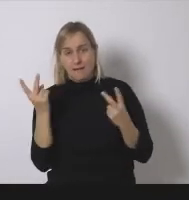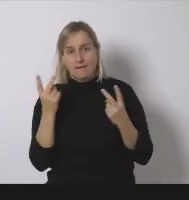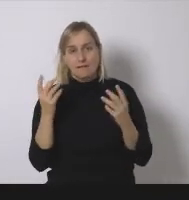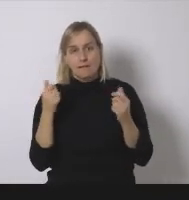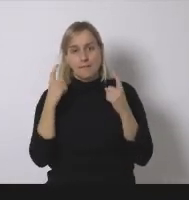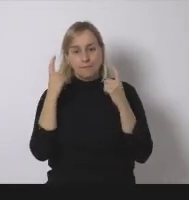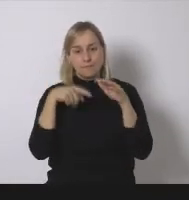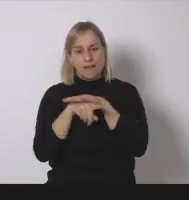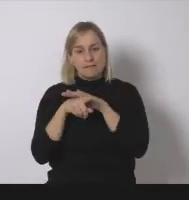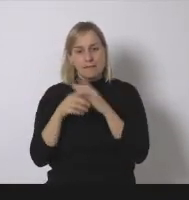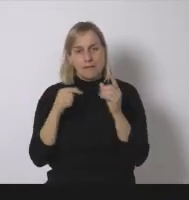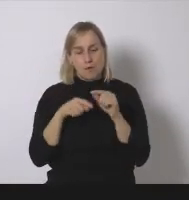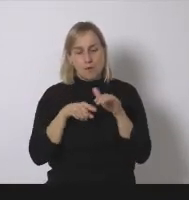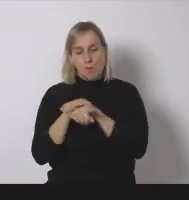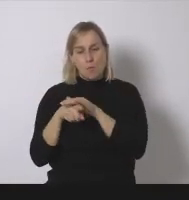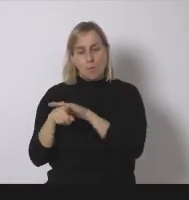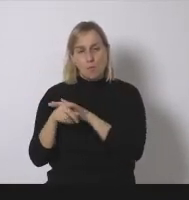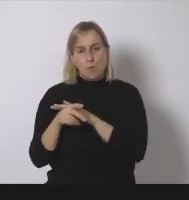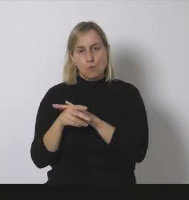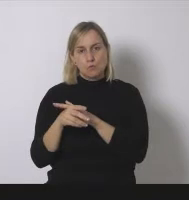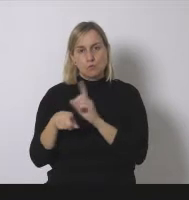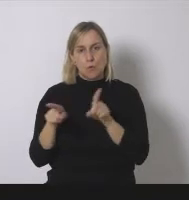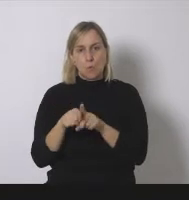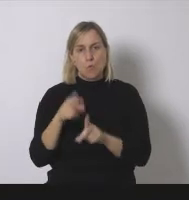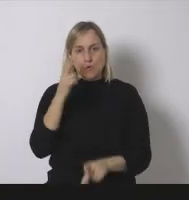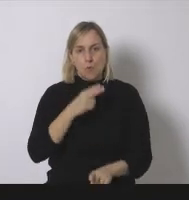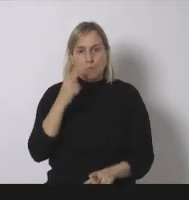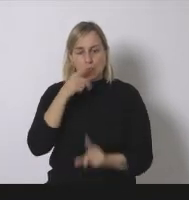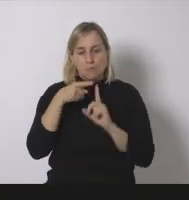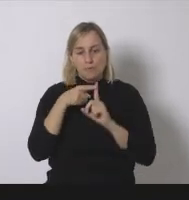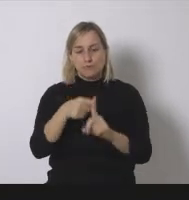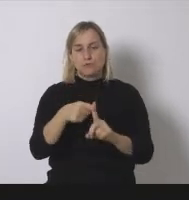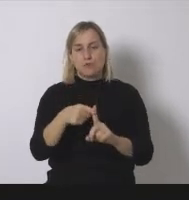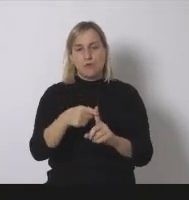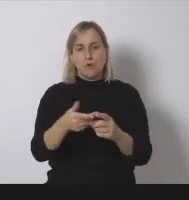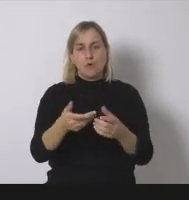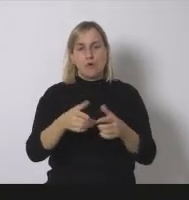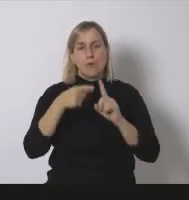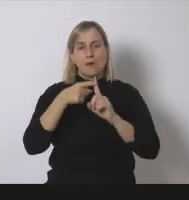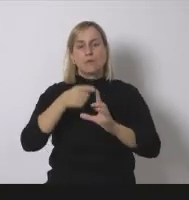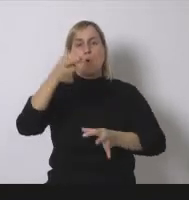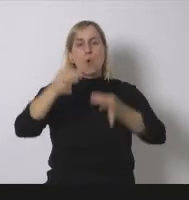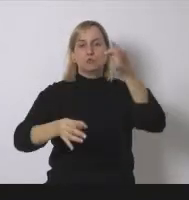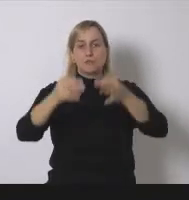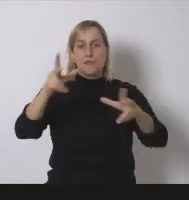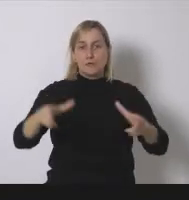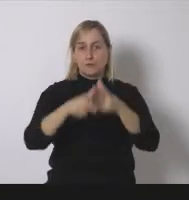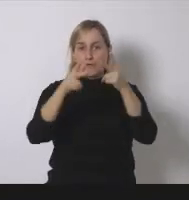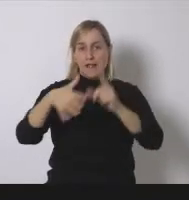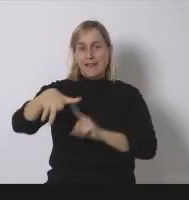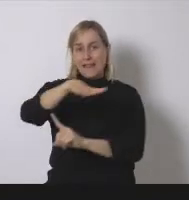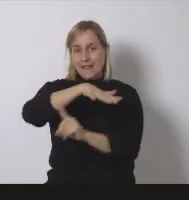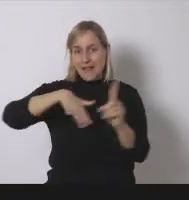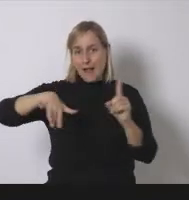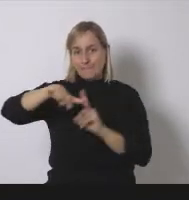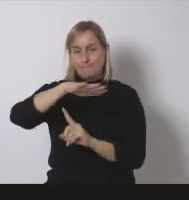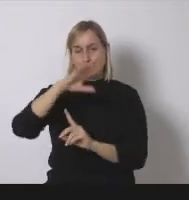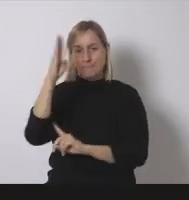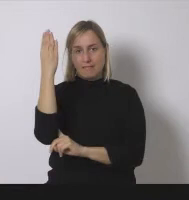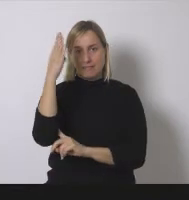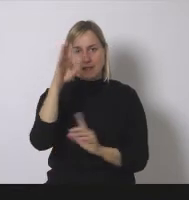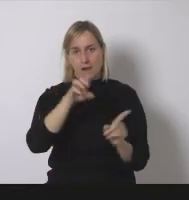y debemos buscar este camino de compromiso tener como referencia esta justicia social y ambiental como pilares para avanzar